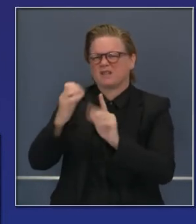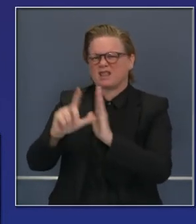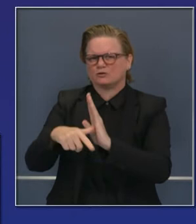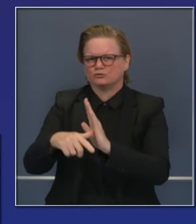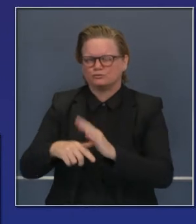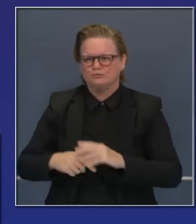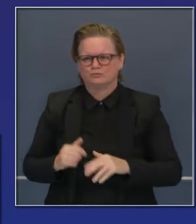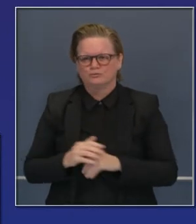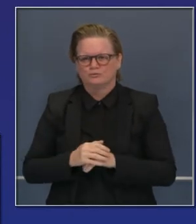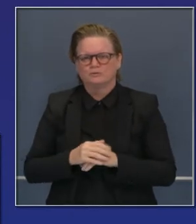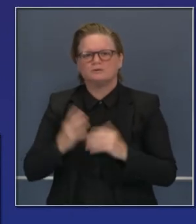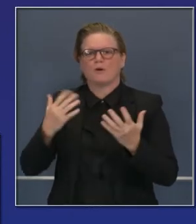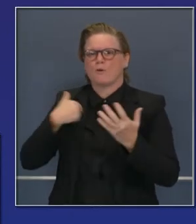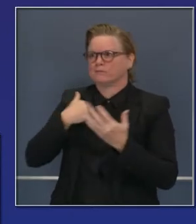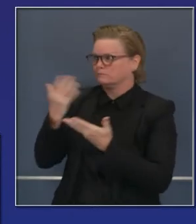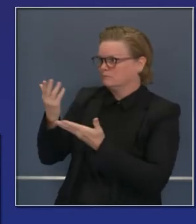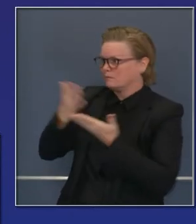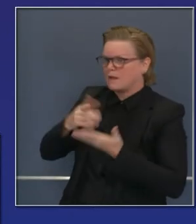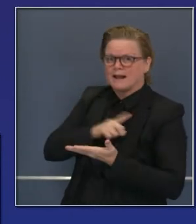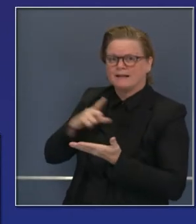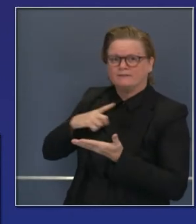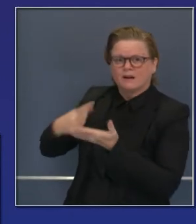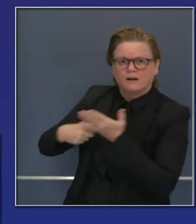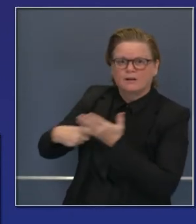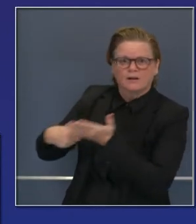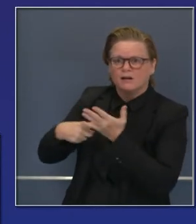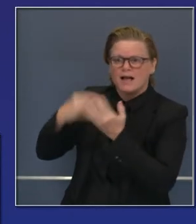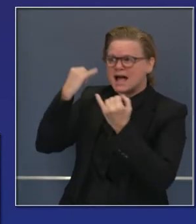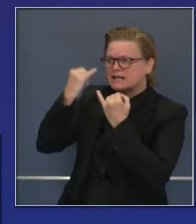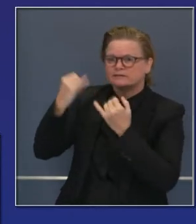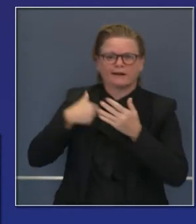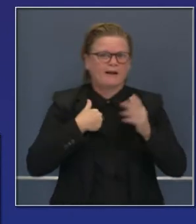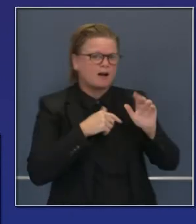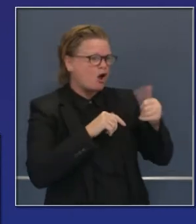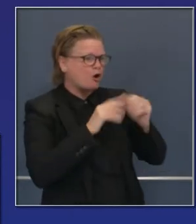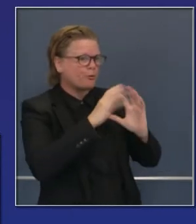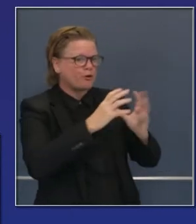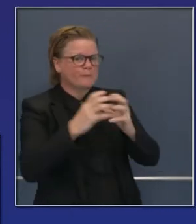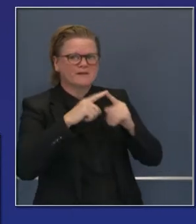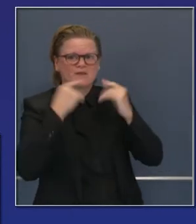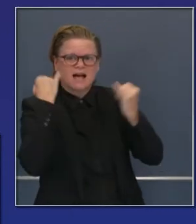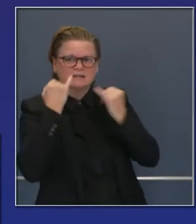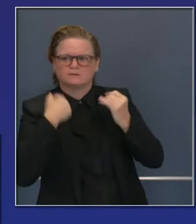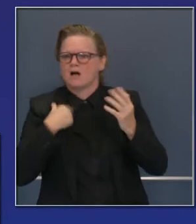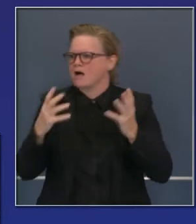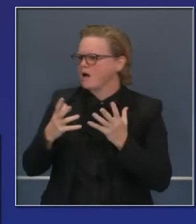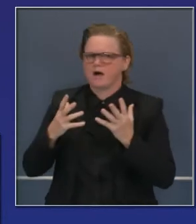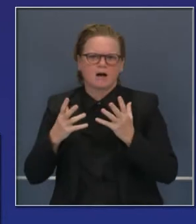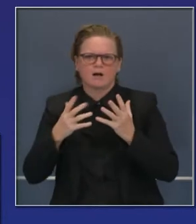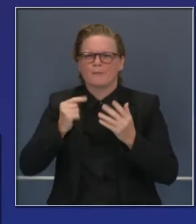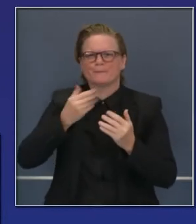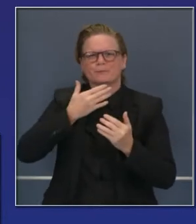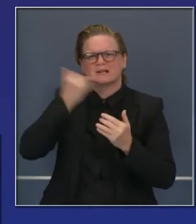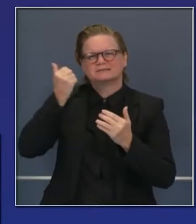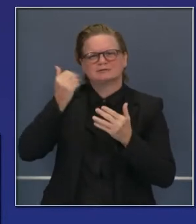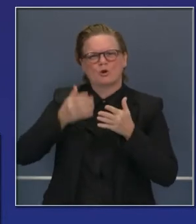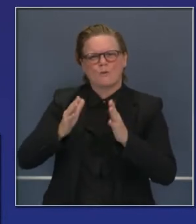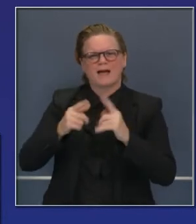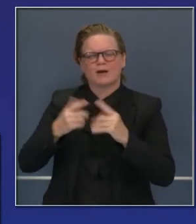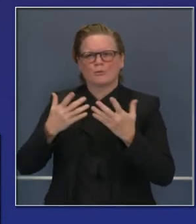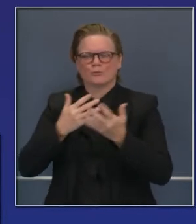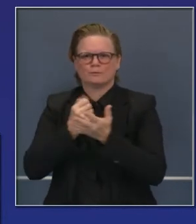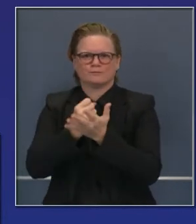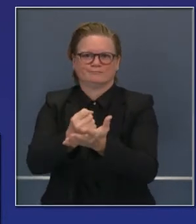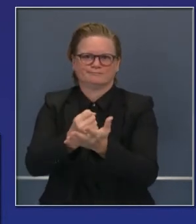en la legislatura. Trabajamos juntos muchísimo en el año pasado, pero no logramos todo lo que